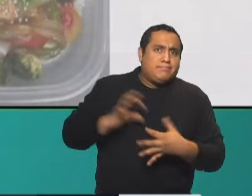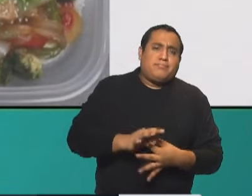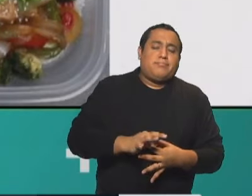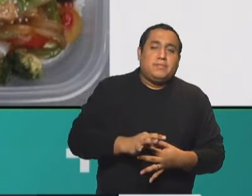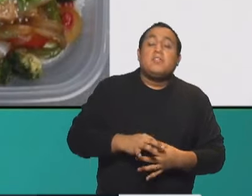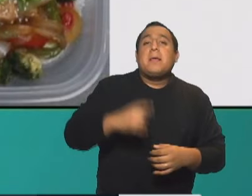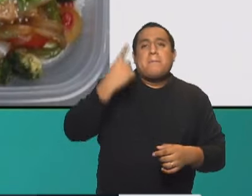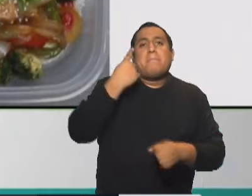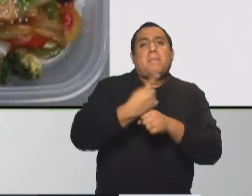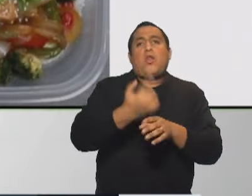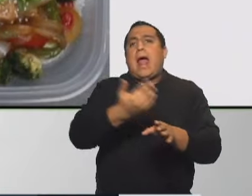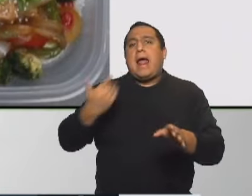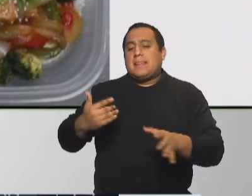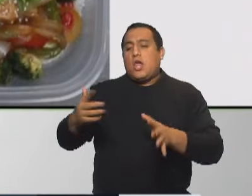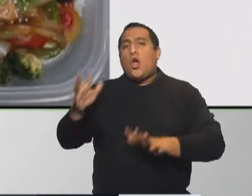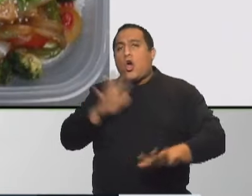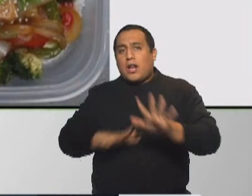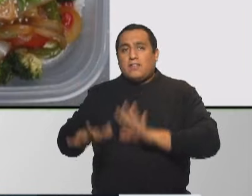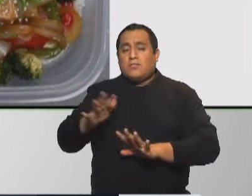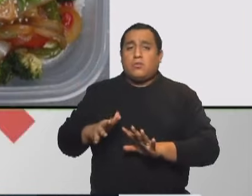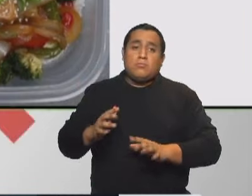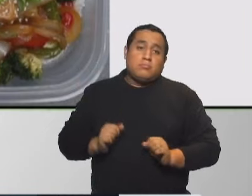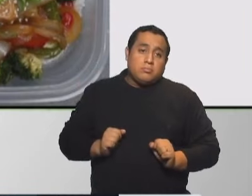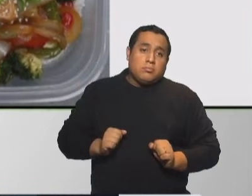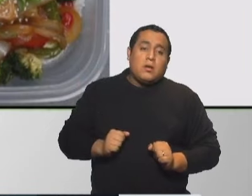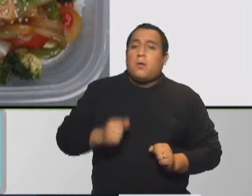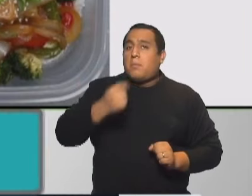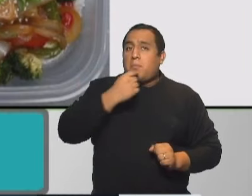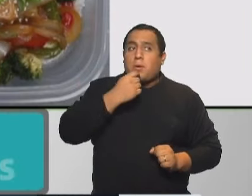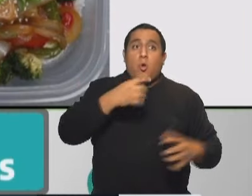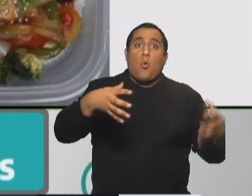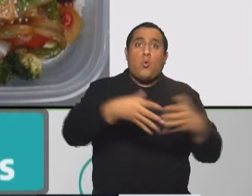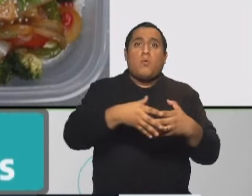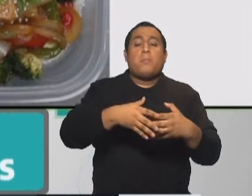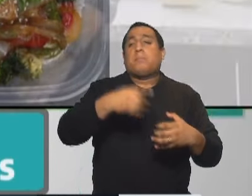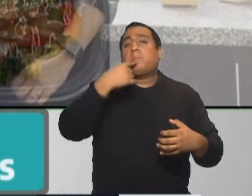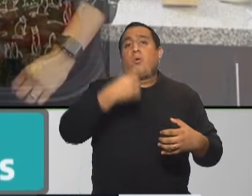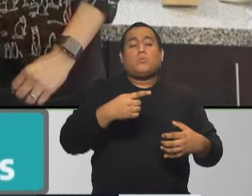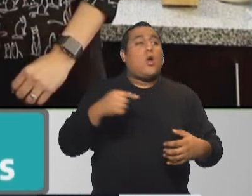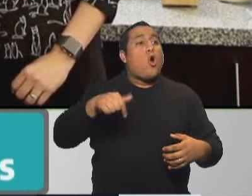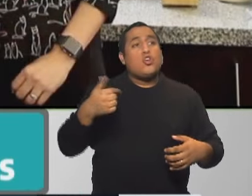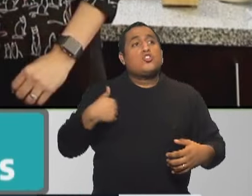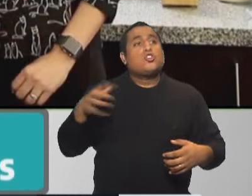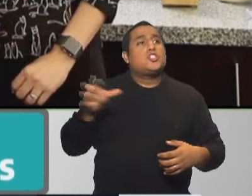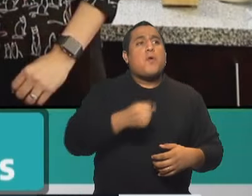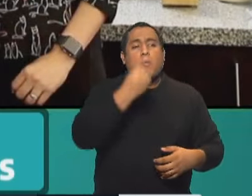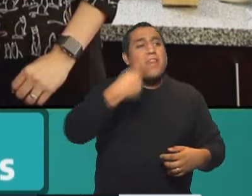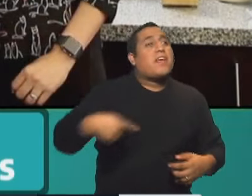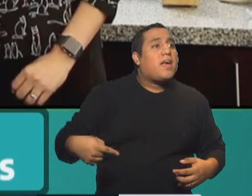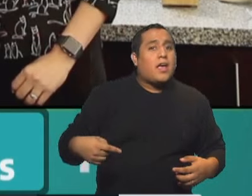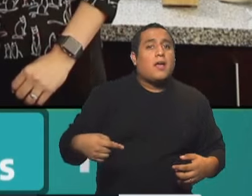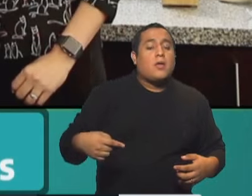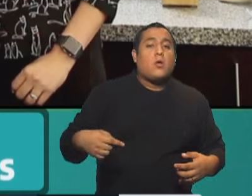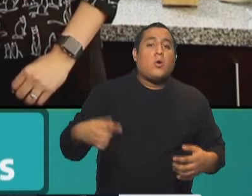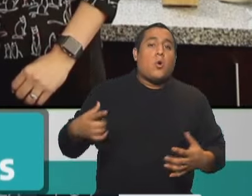planificación. Esa planificación la puedo hacer en grupo. Che, hoy que llevamos, ¿no? Como vos vas a hacer con esta torta, que seguramente vas a